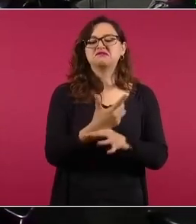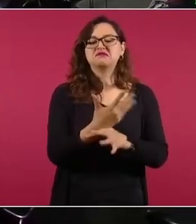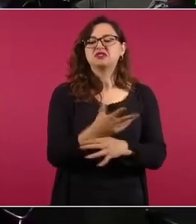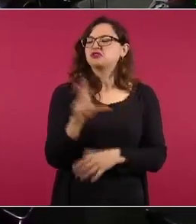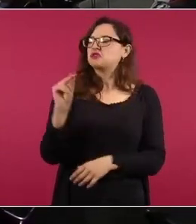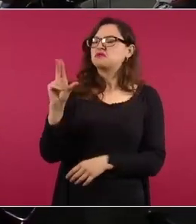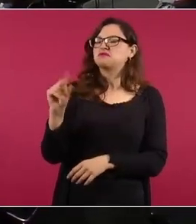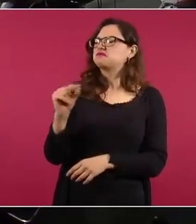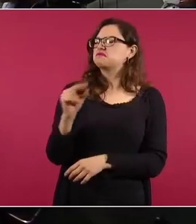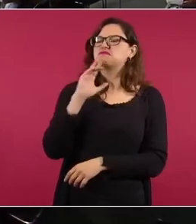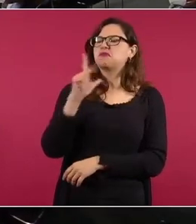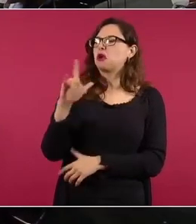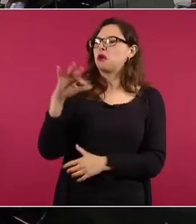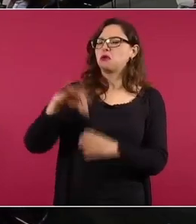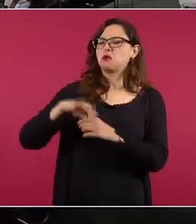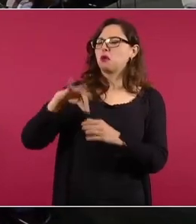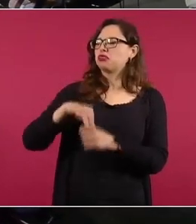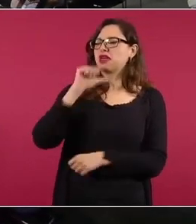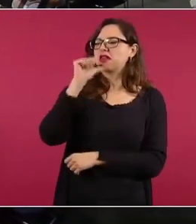y muchos